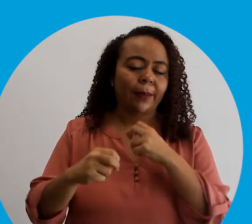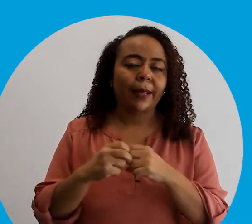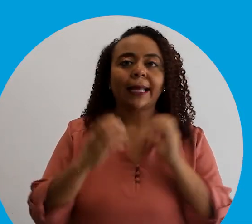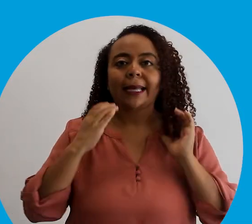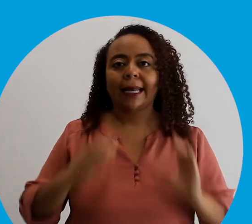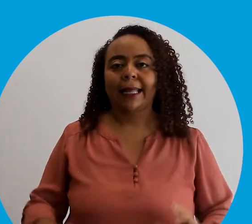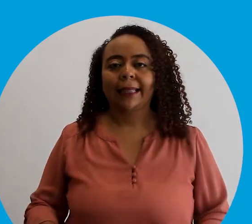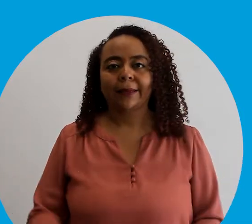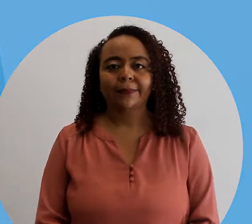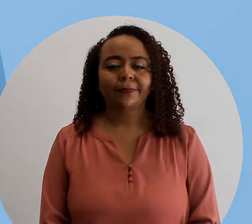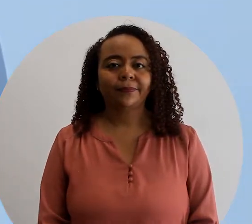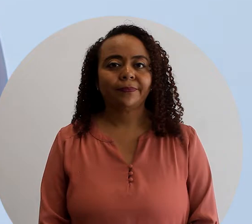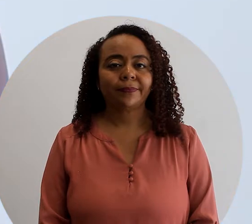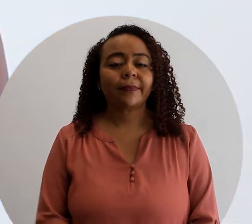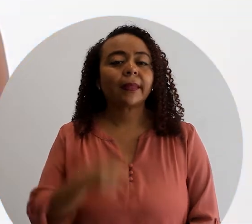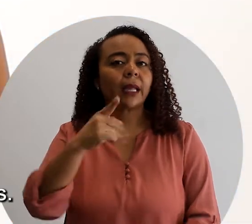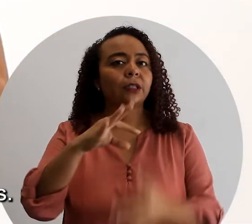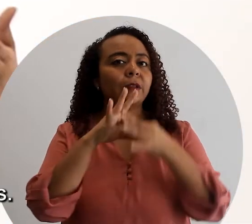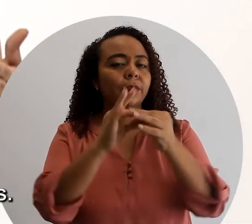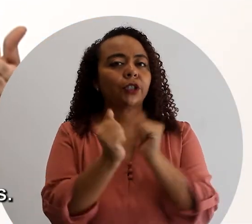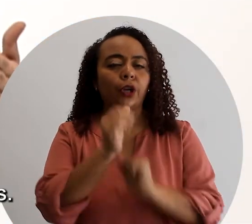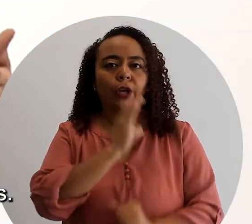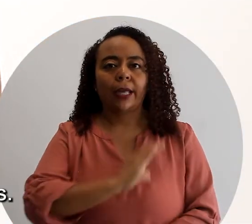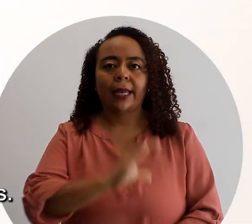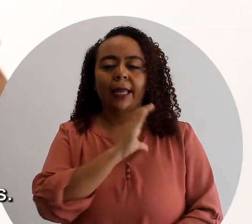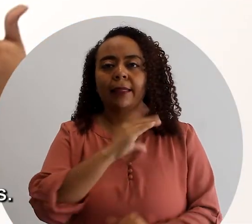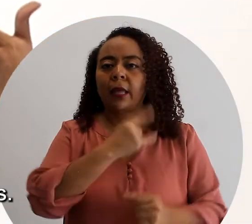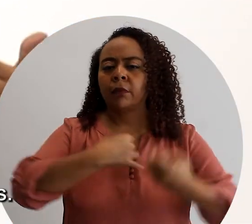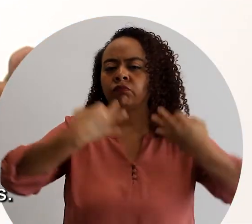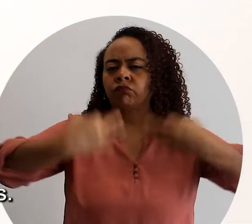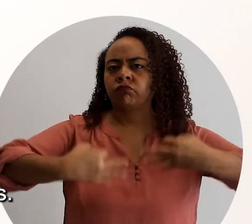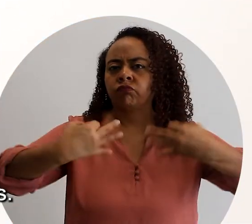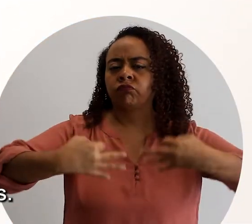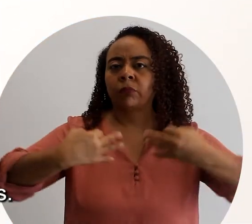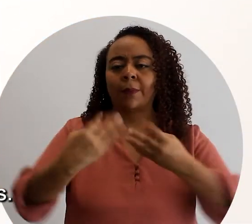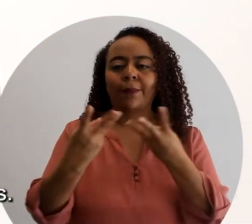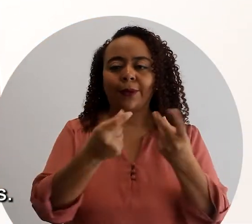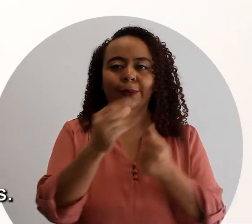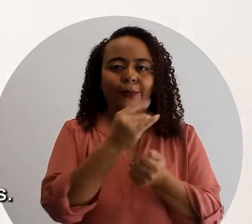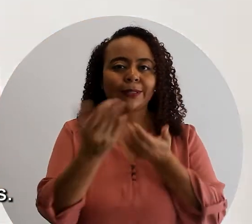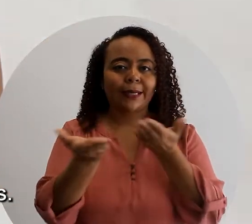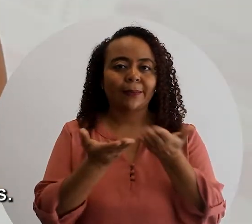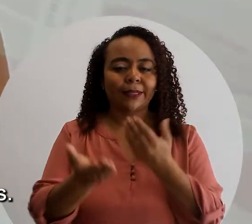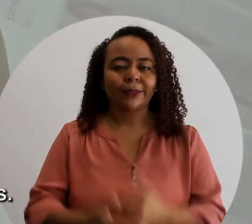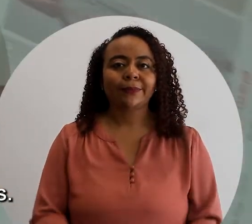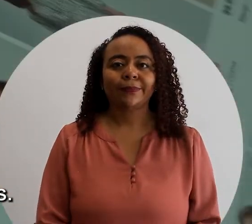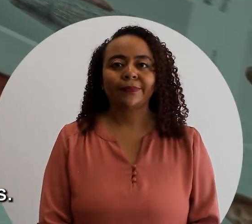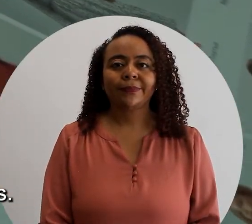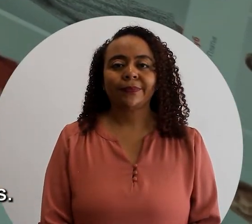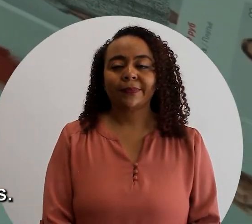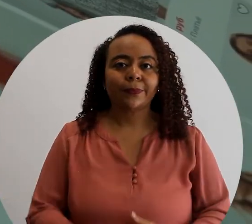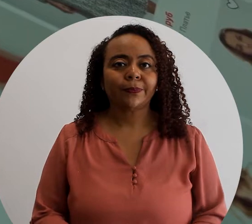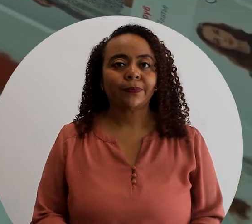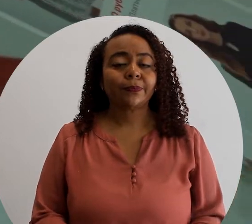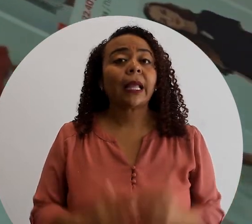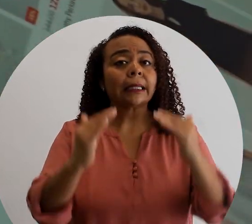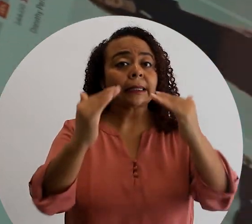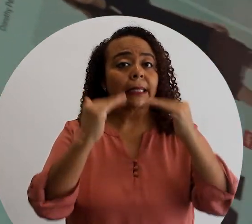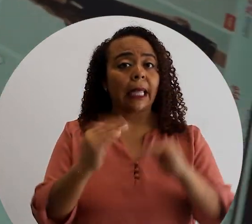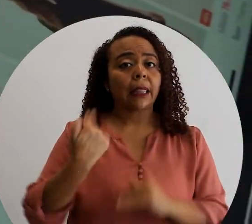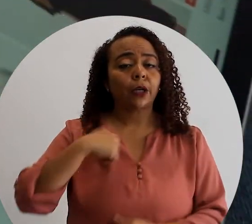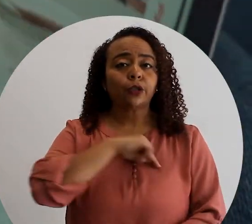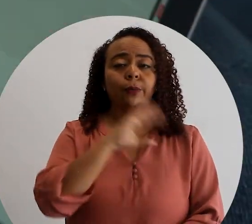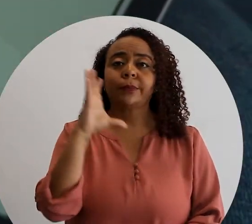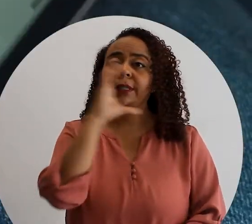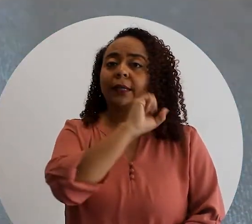resolver el problema de la clientela. Estos se relacionan con la calidad y originalidad de los productos o servicios. Lo